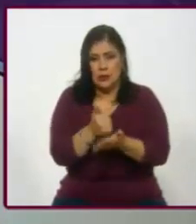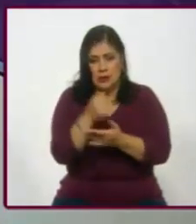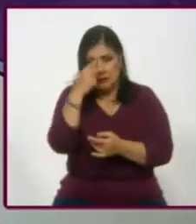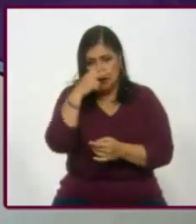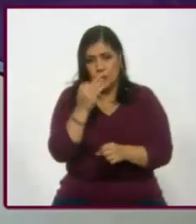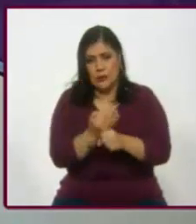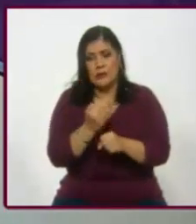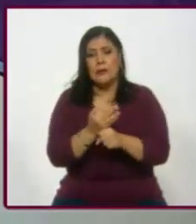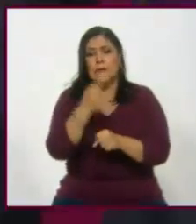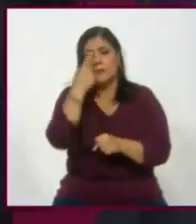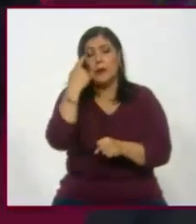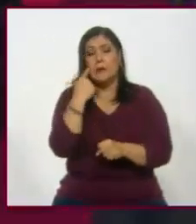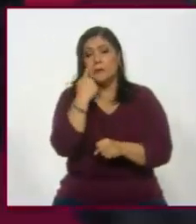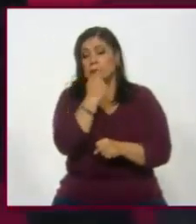Gracias. Muchas gracias a ti, Javier. Gracias. Adelante. Adelante.